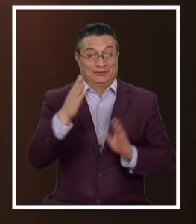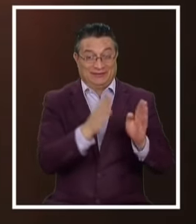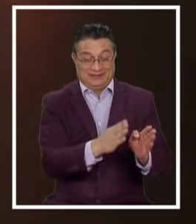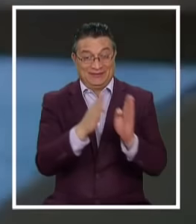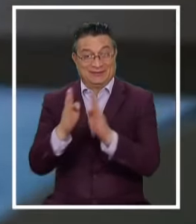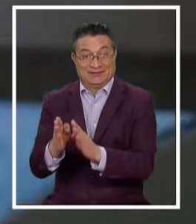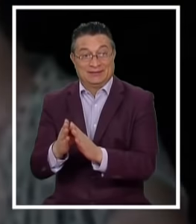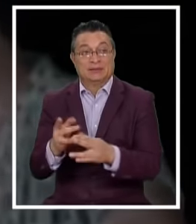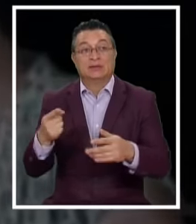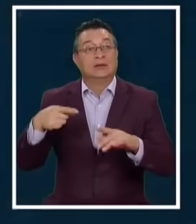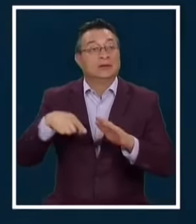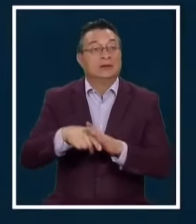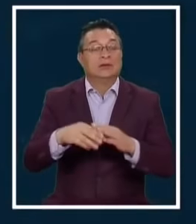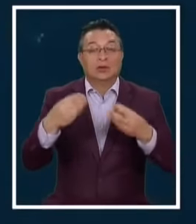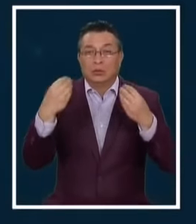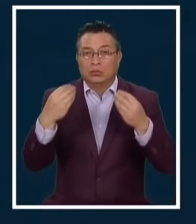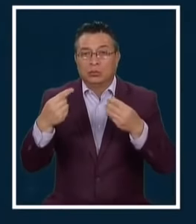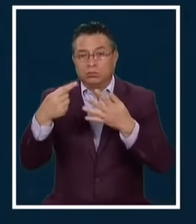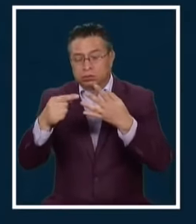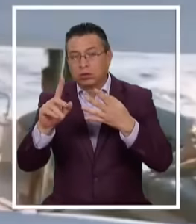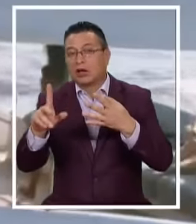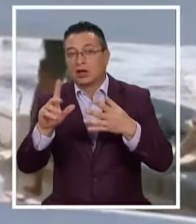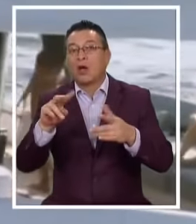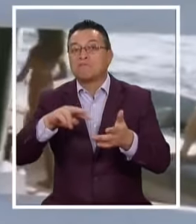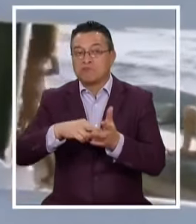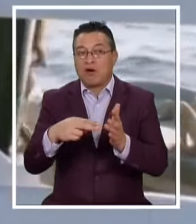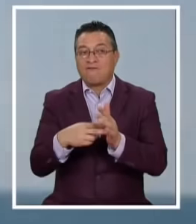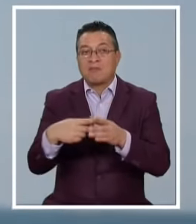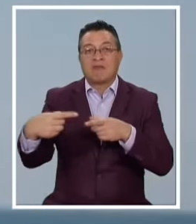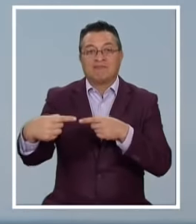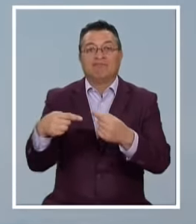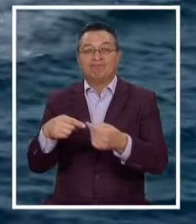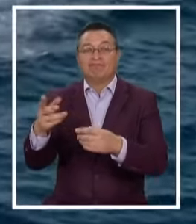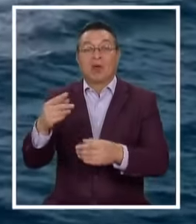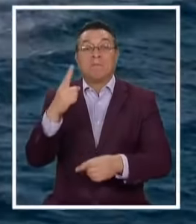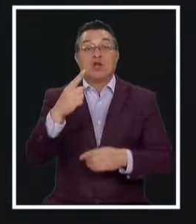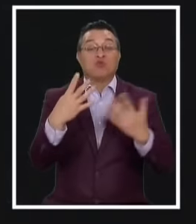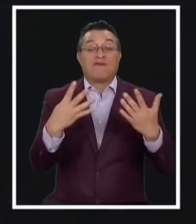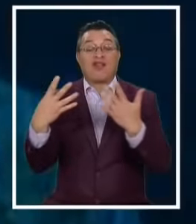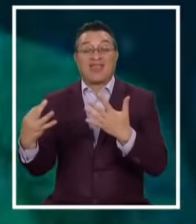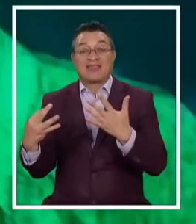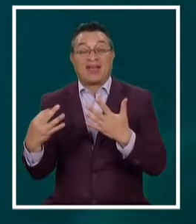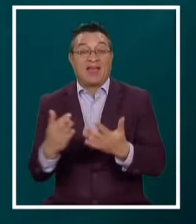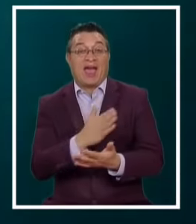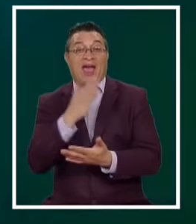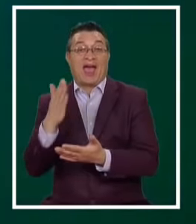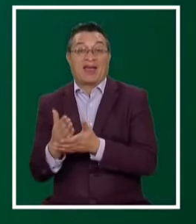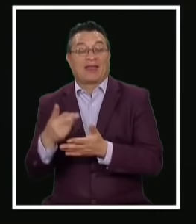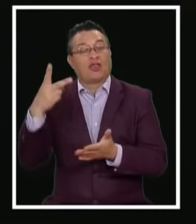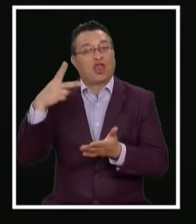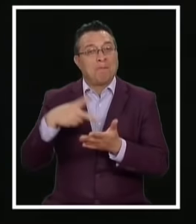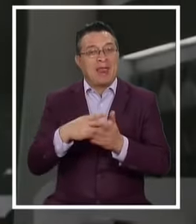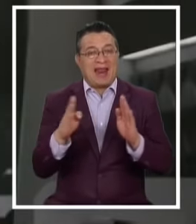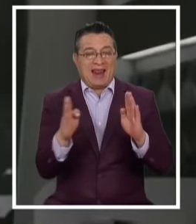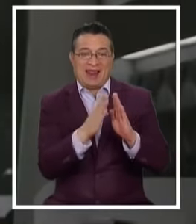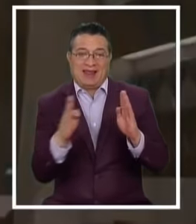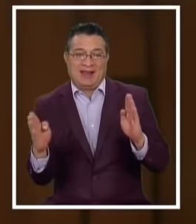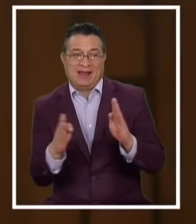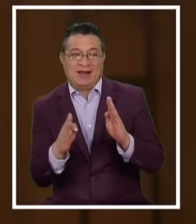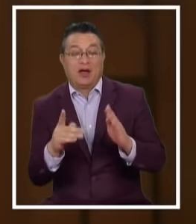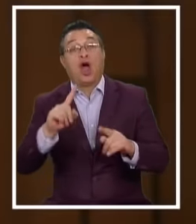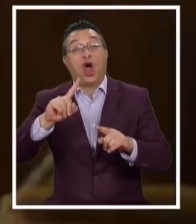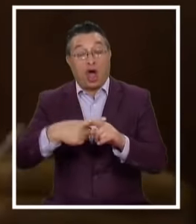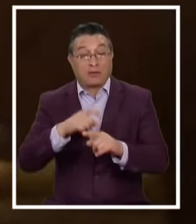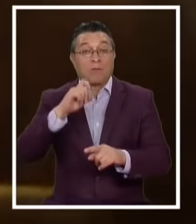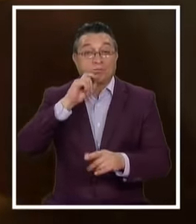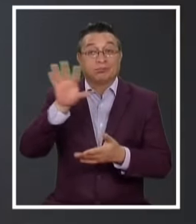Explorará En los éxitos Y los conflictos Que vivió Entre los años 90 Y principios De los 2000 Y será encarnado